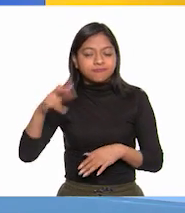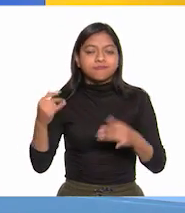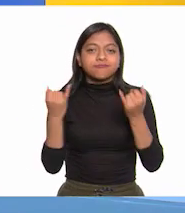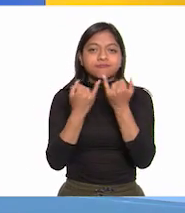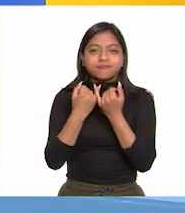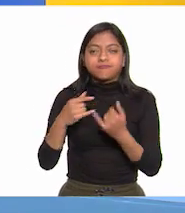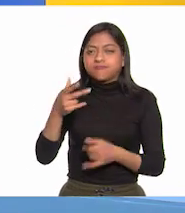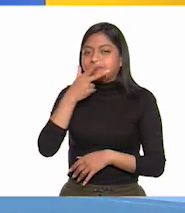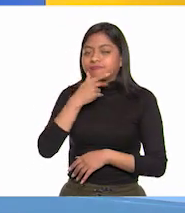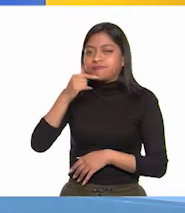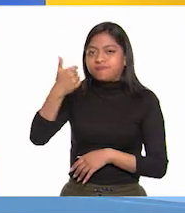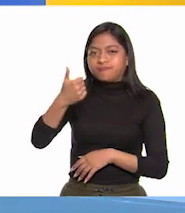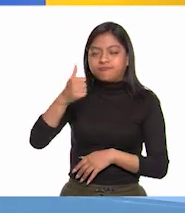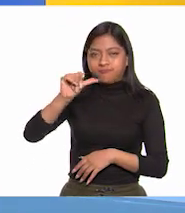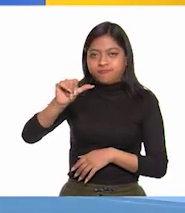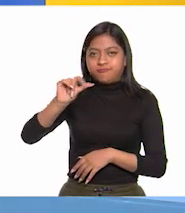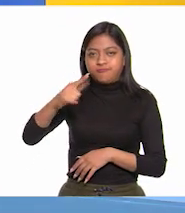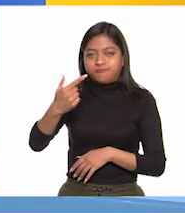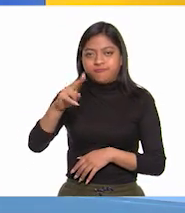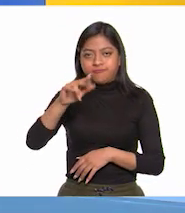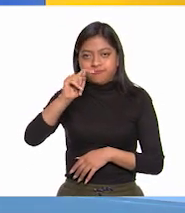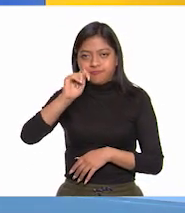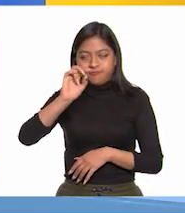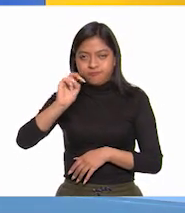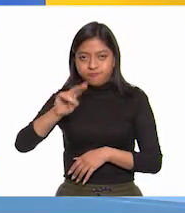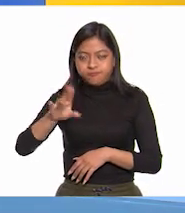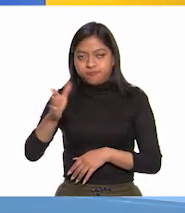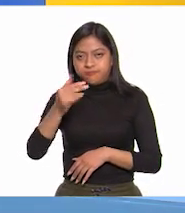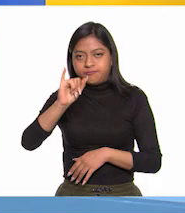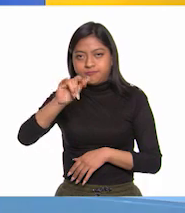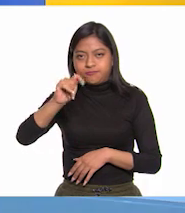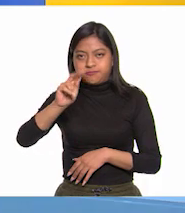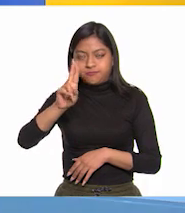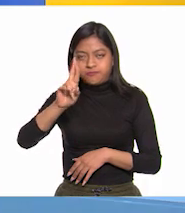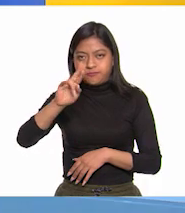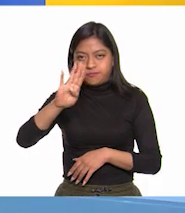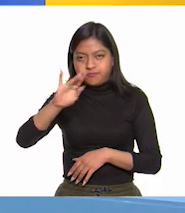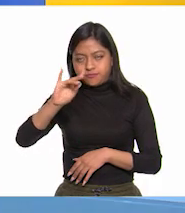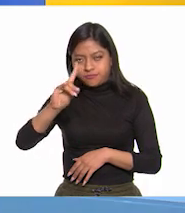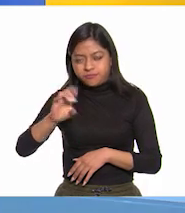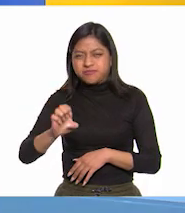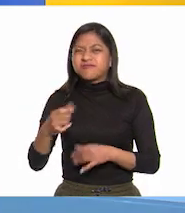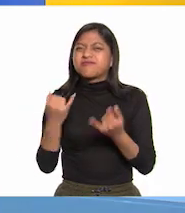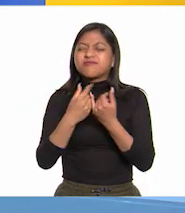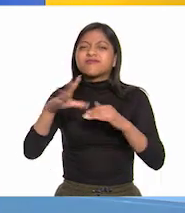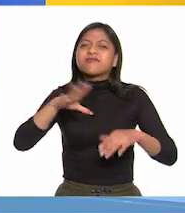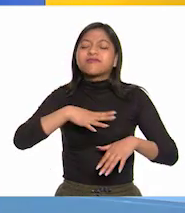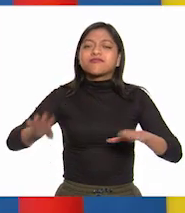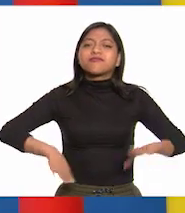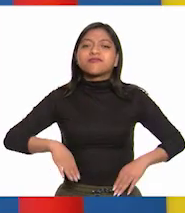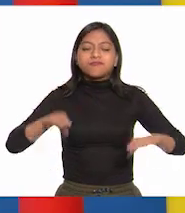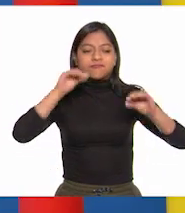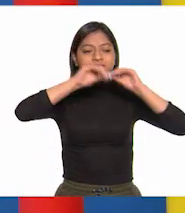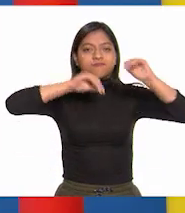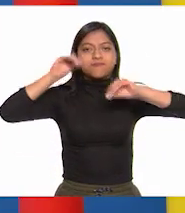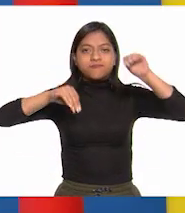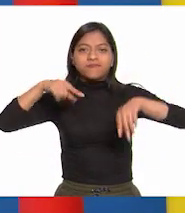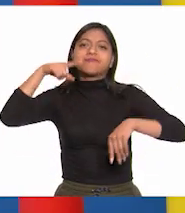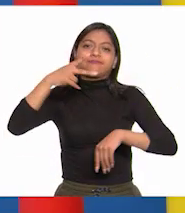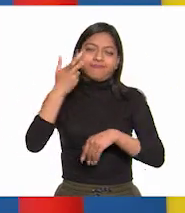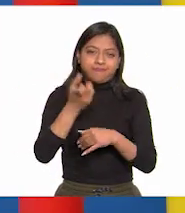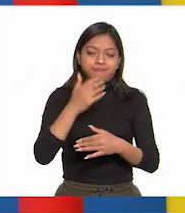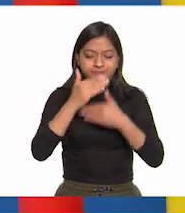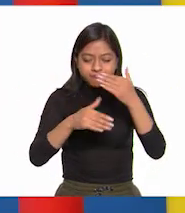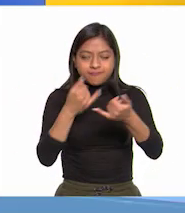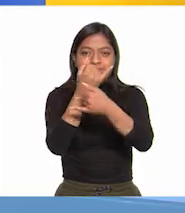y como tú mencionaste ya muchos elementos que hacen referencia a este proceso. ¿Qué les parece